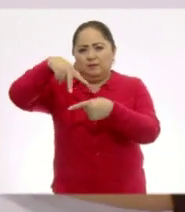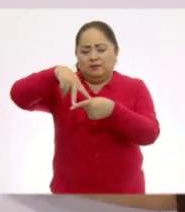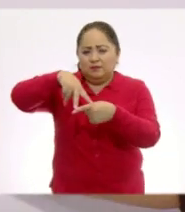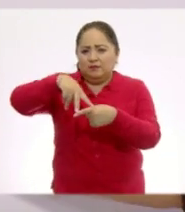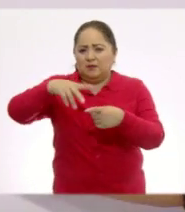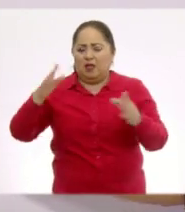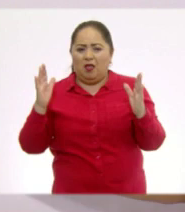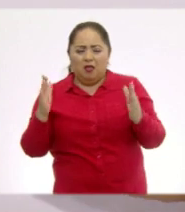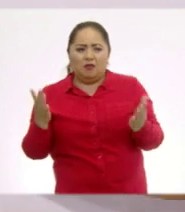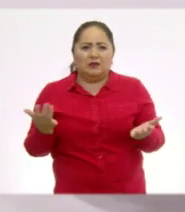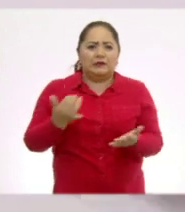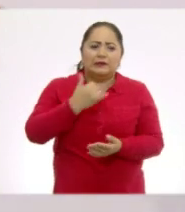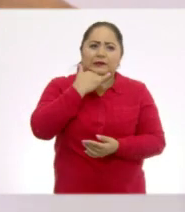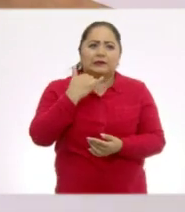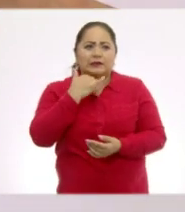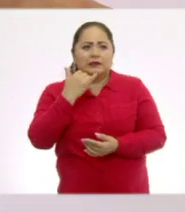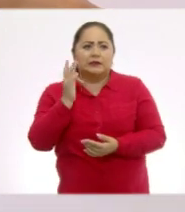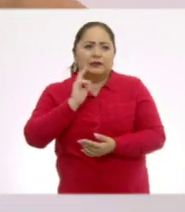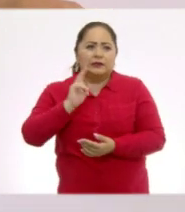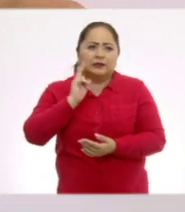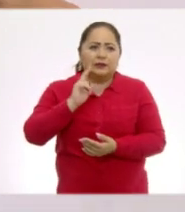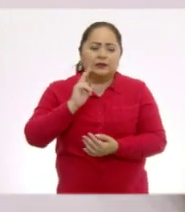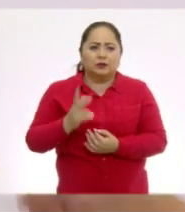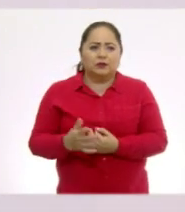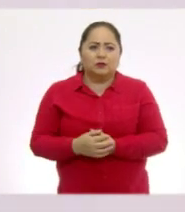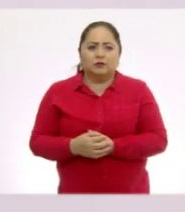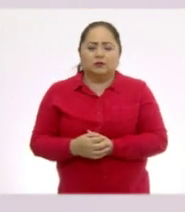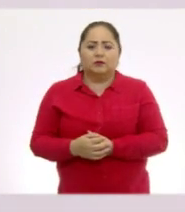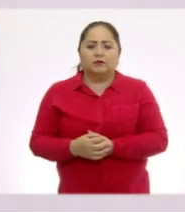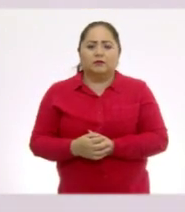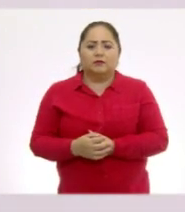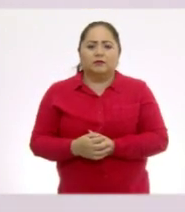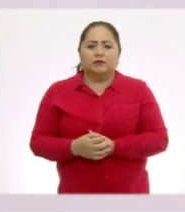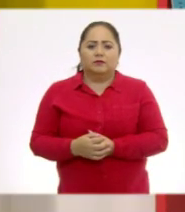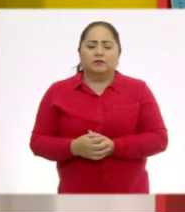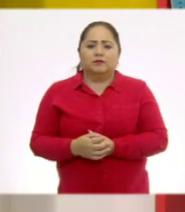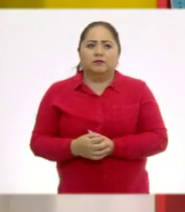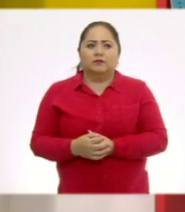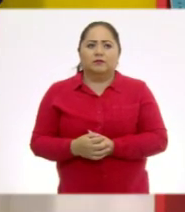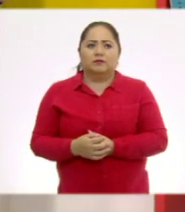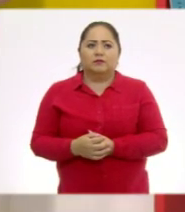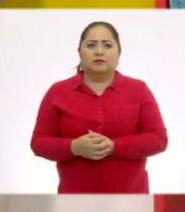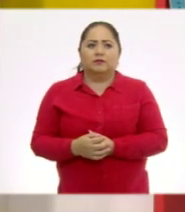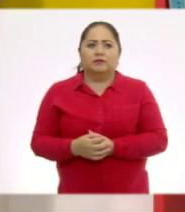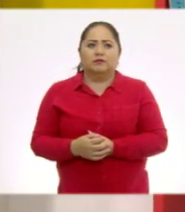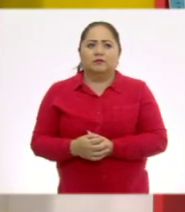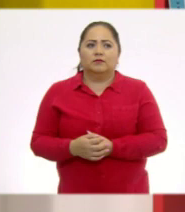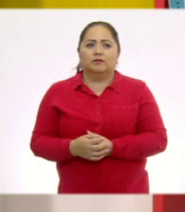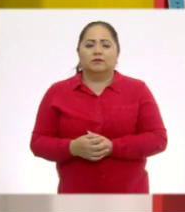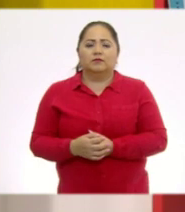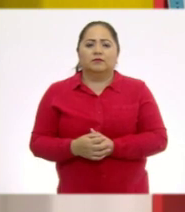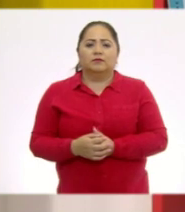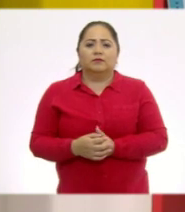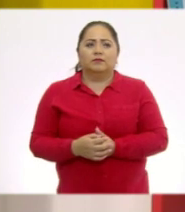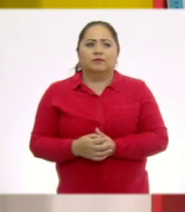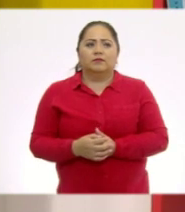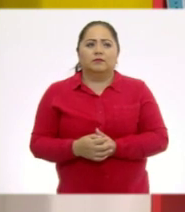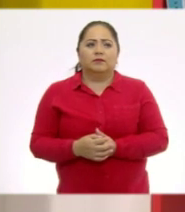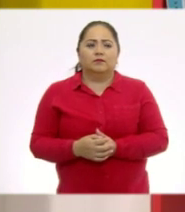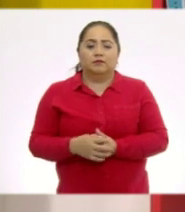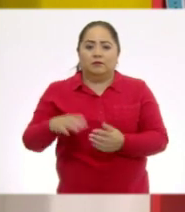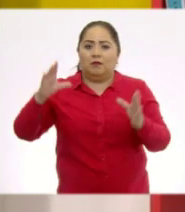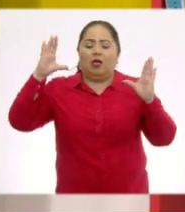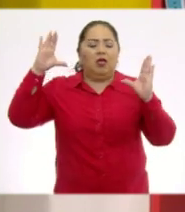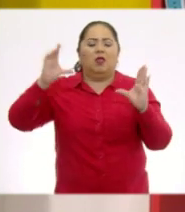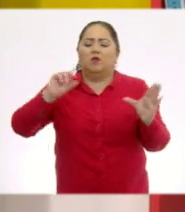triángulo grande y luego uno... Triángulo. Sé que es más grande que las piezas de arriba, pero no